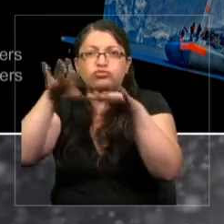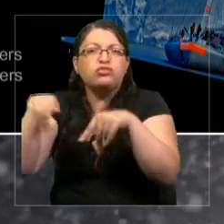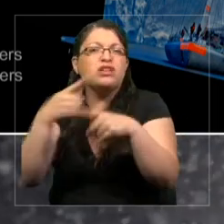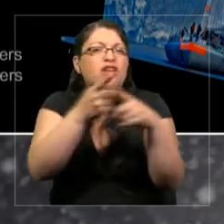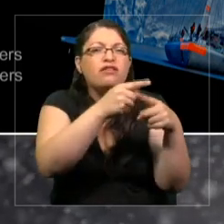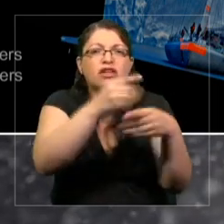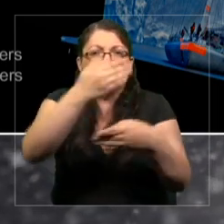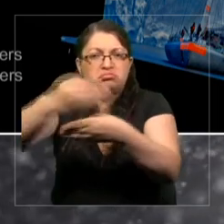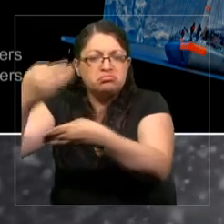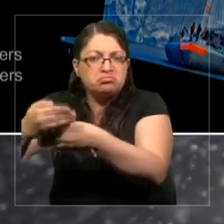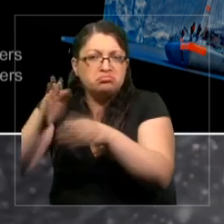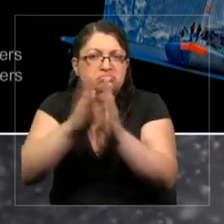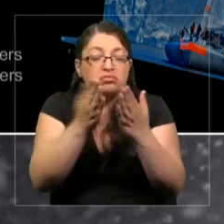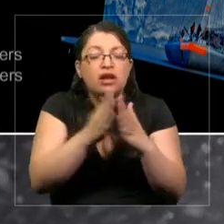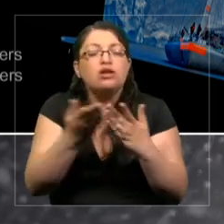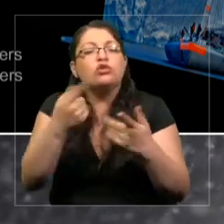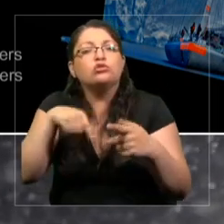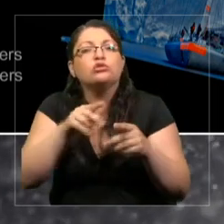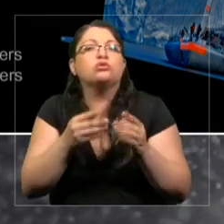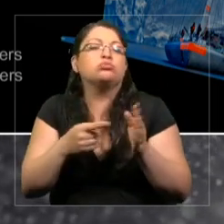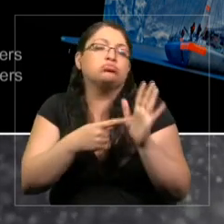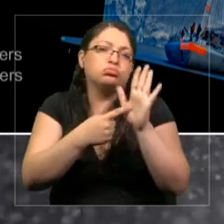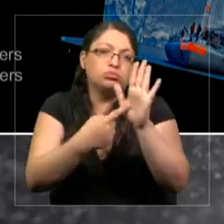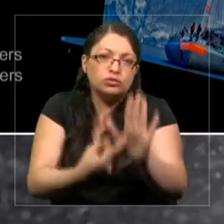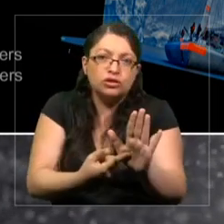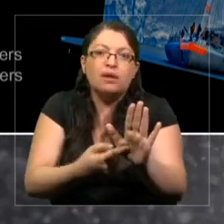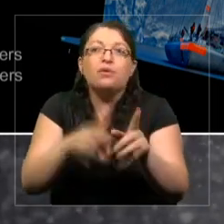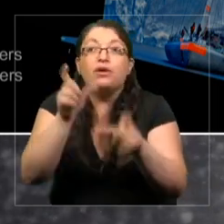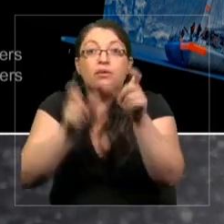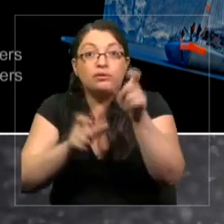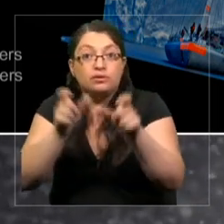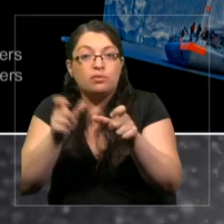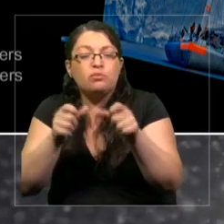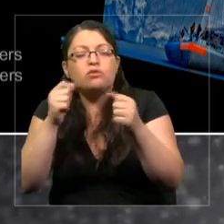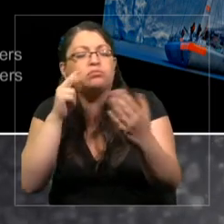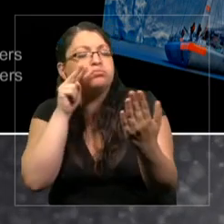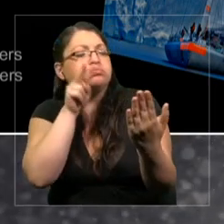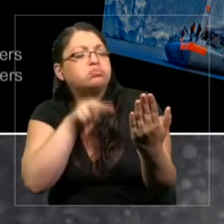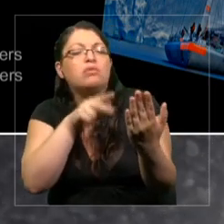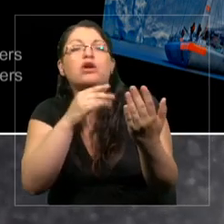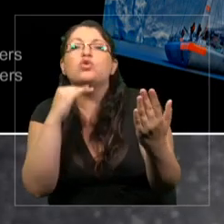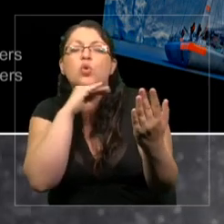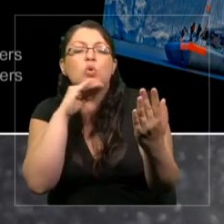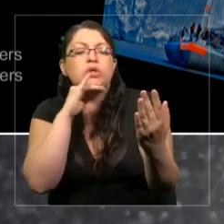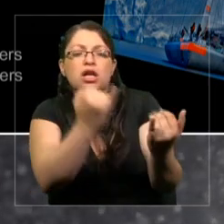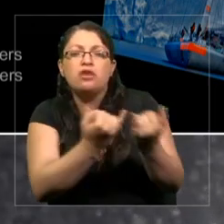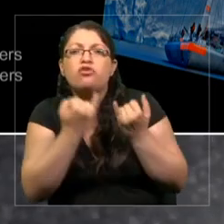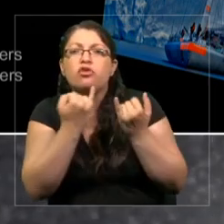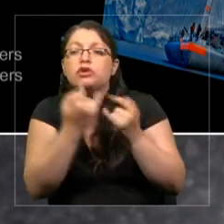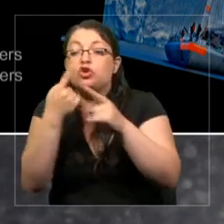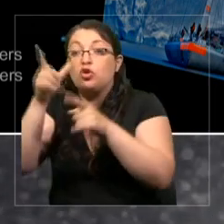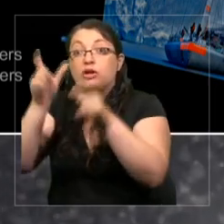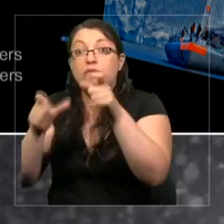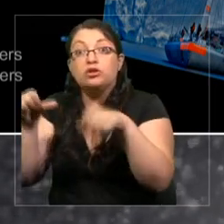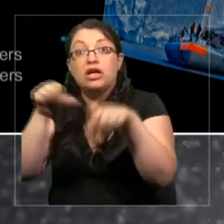y que otras personas pueden utilizar los datos y unirlo con otros científicos a nivel internacional.